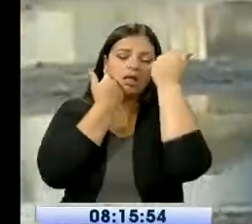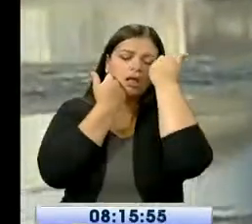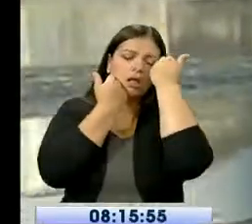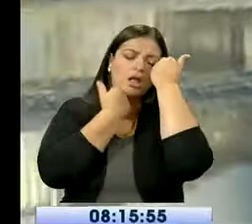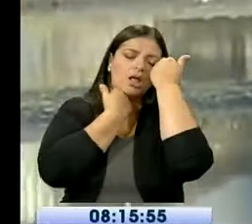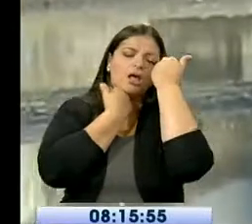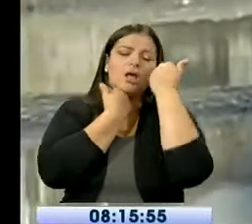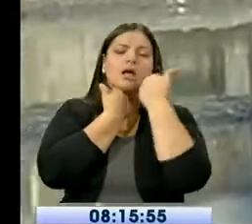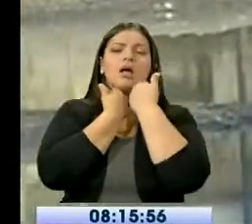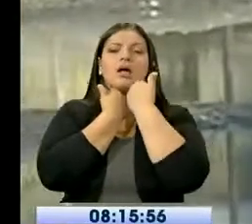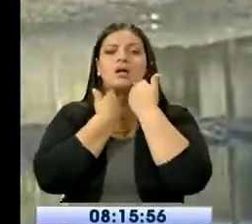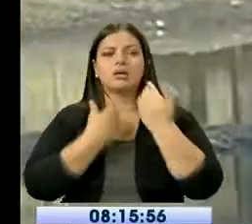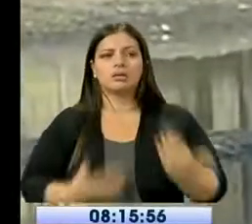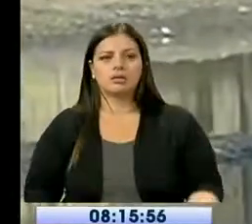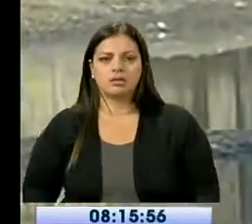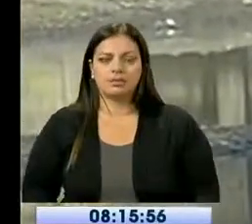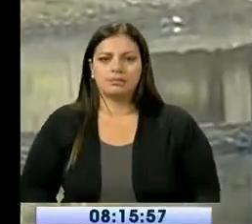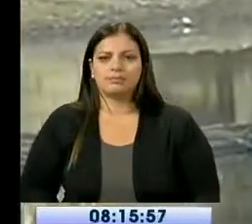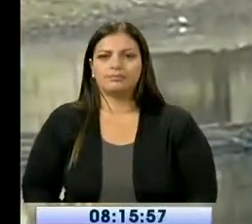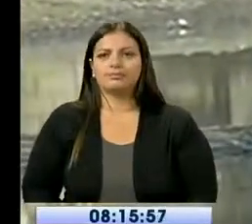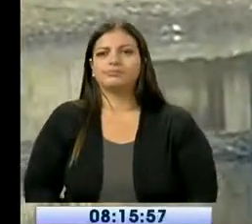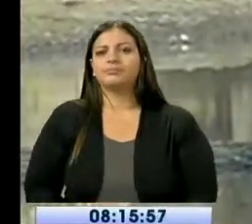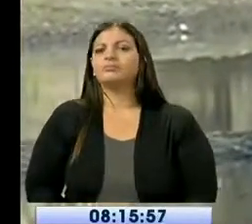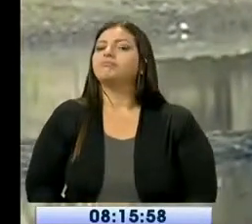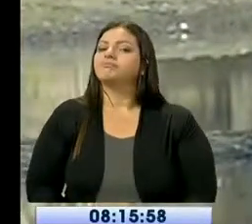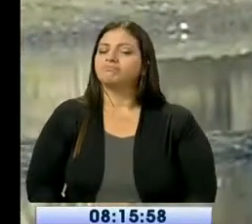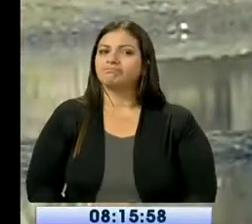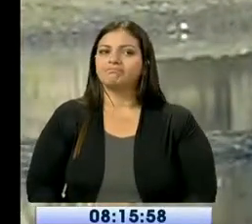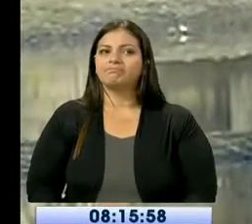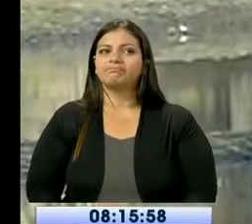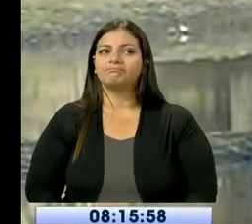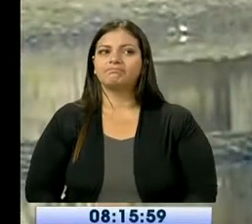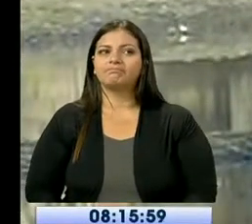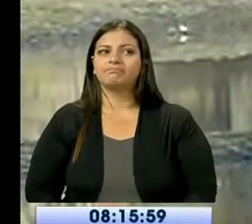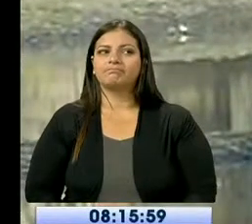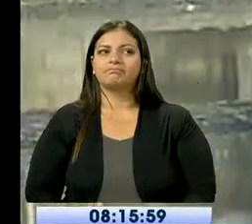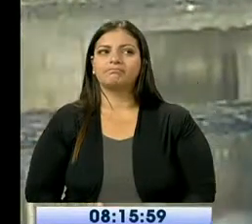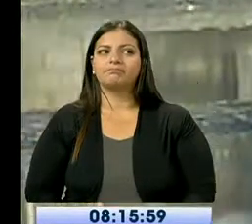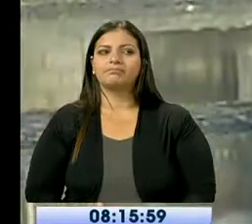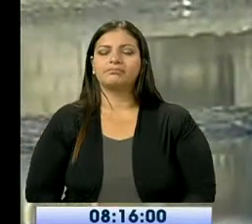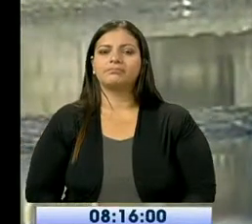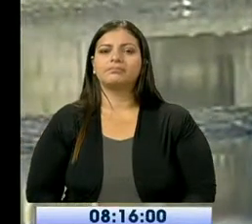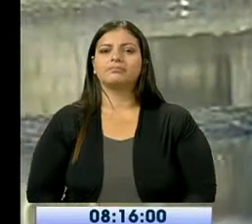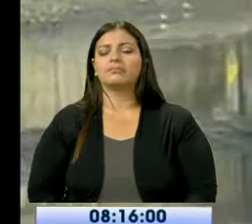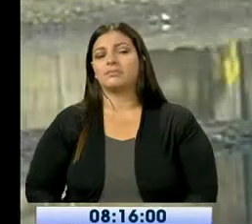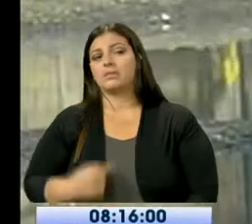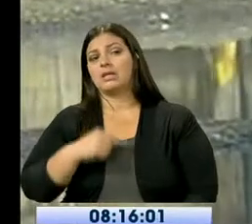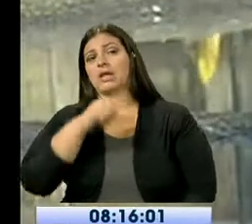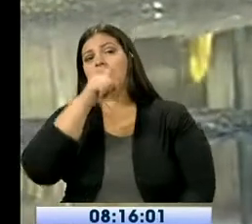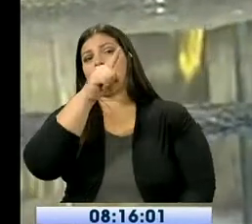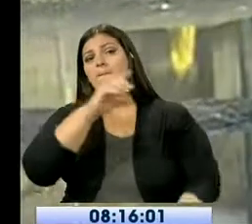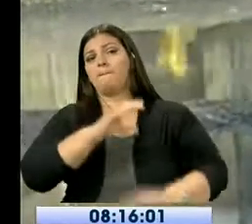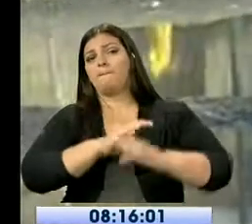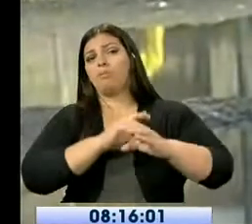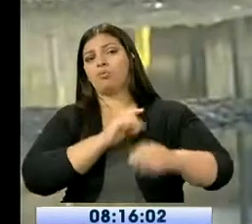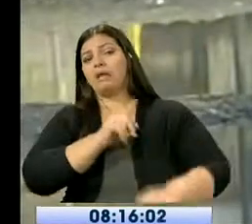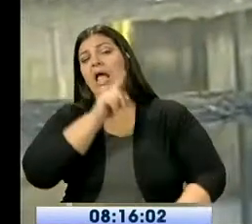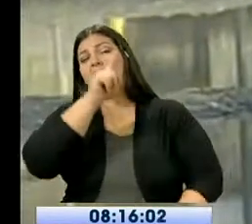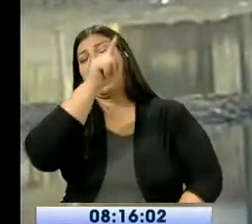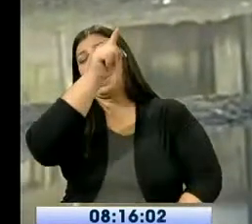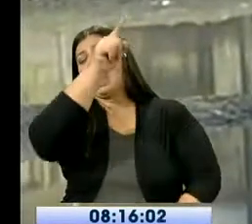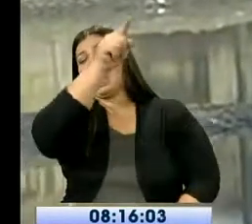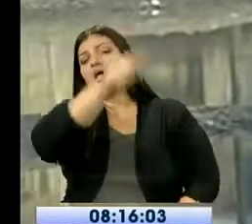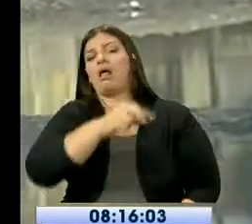se puede cruzar. Tenemos que ir a coger los buses. Muchas